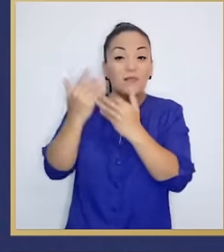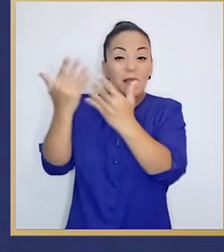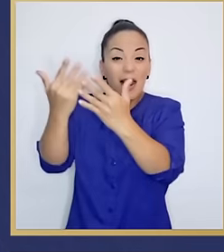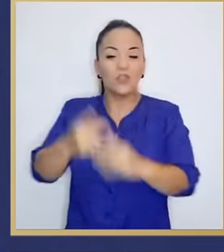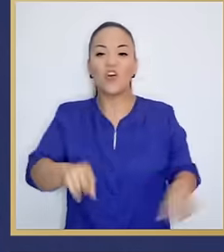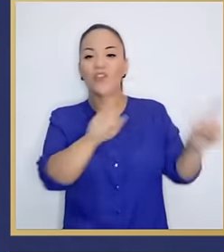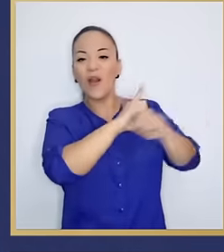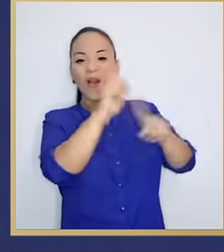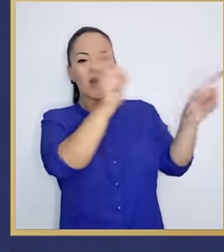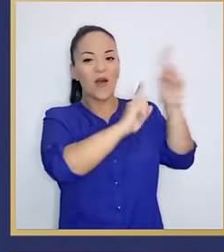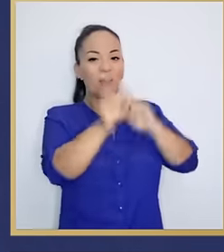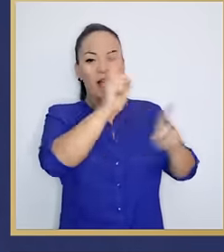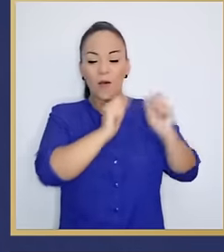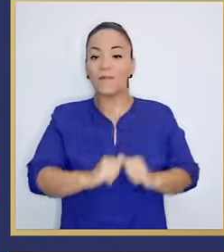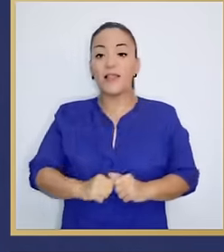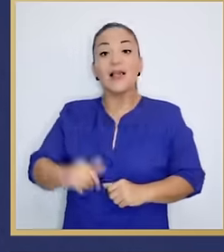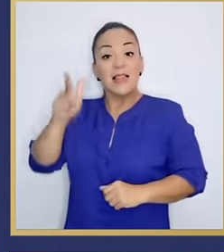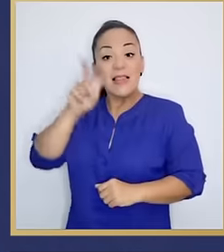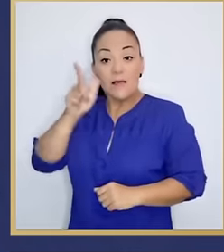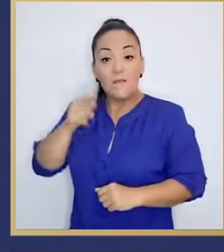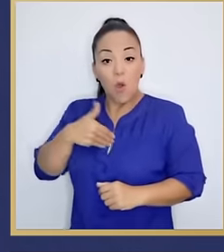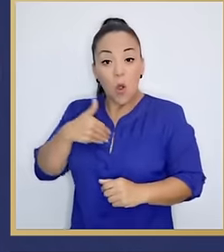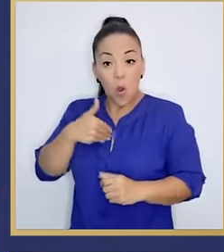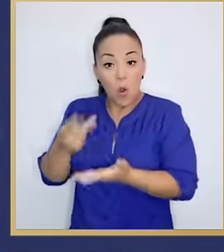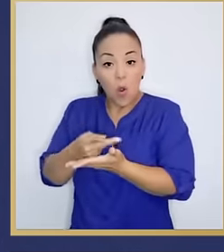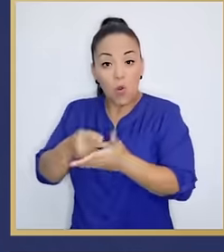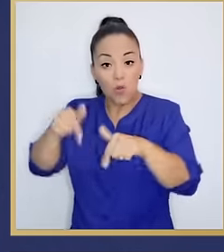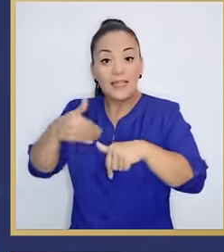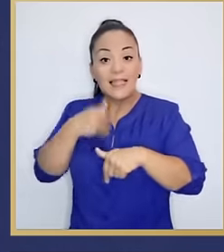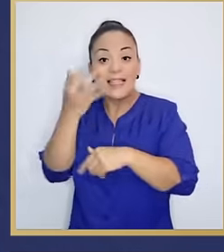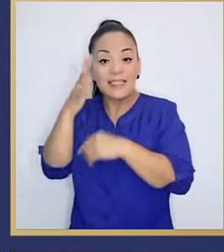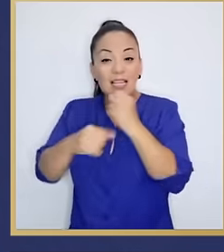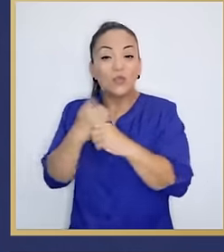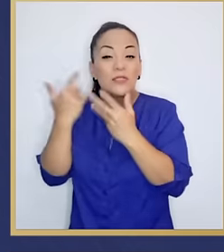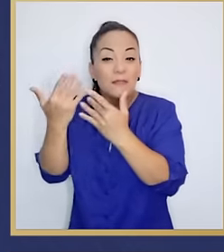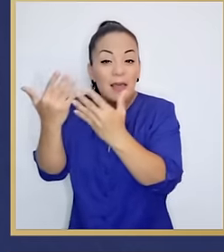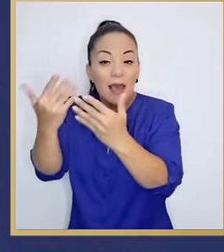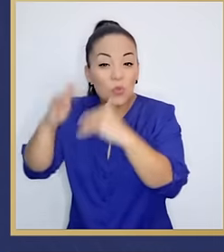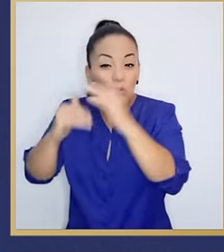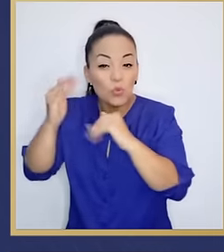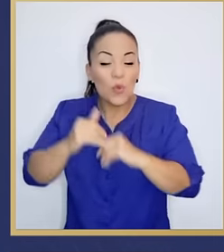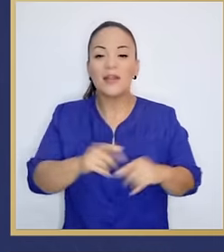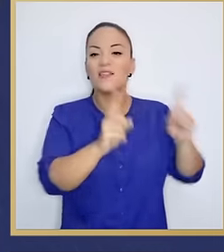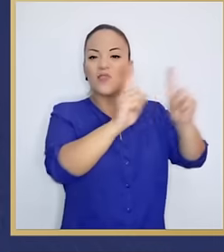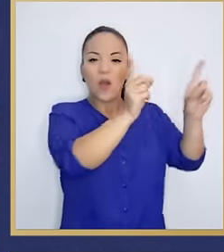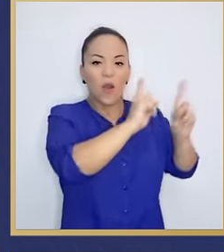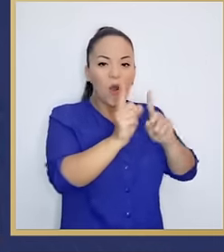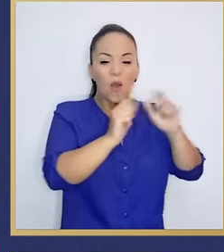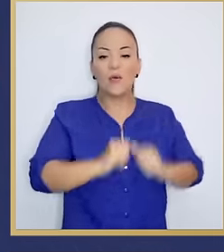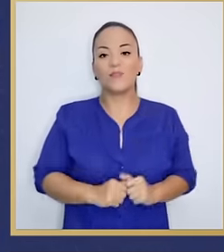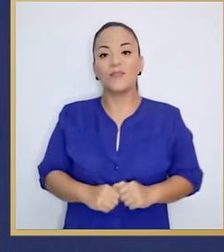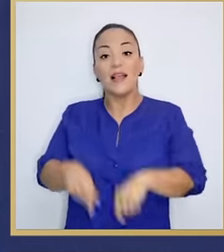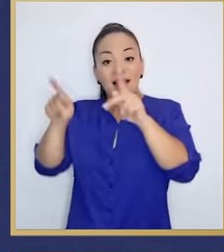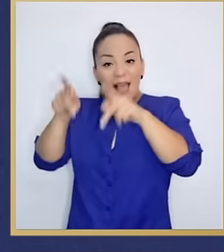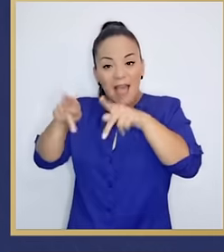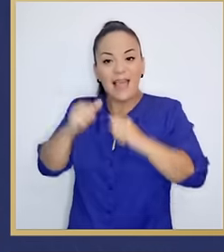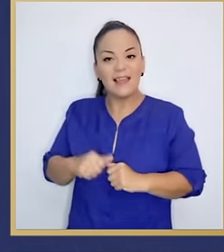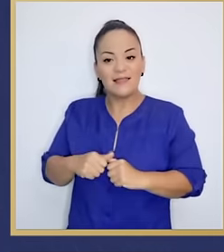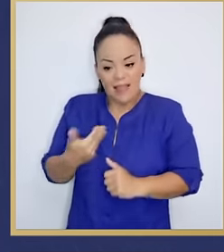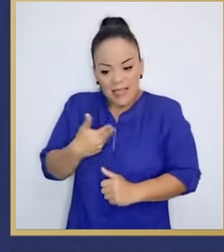¿Tiene Limón 15 años de tiempo pa' esperar? No. ¿Tiene la gente con hambre